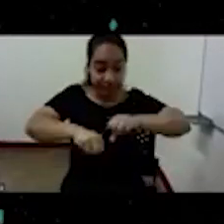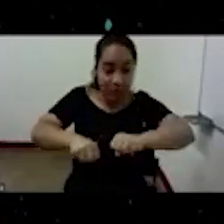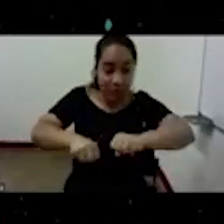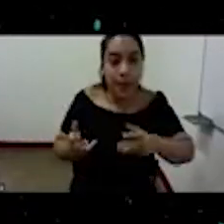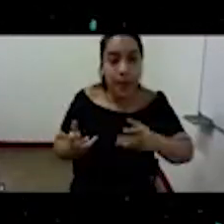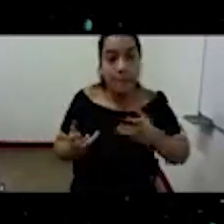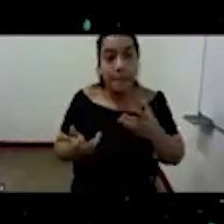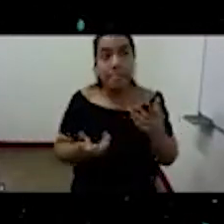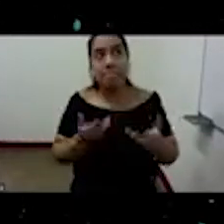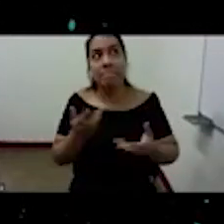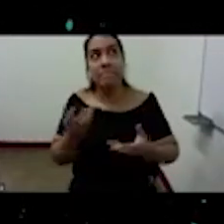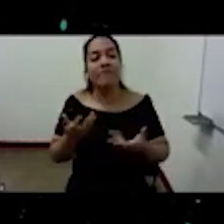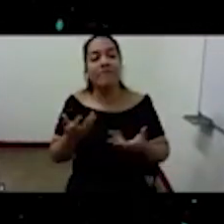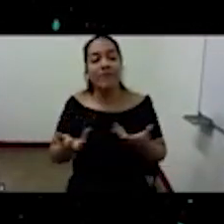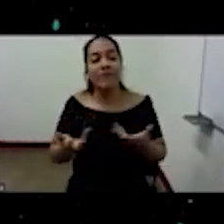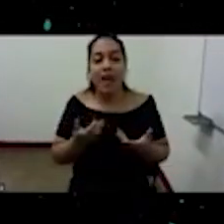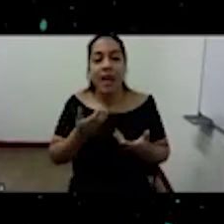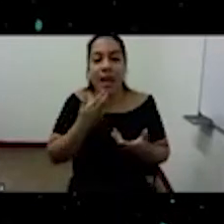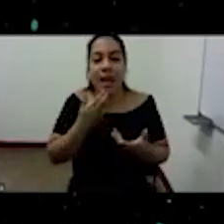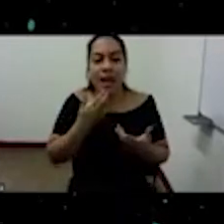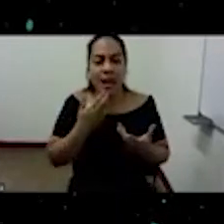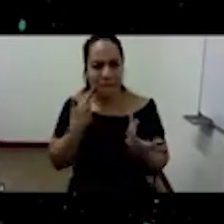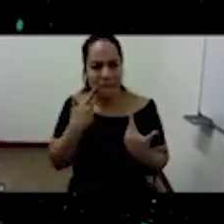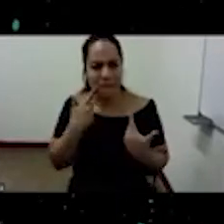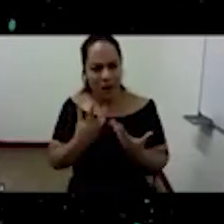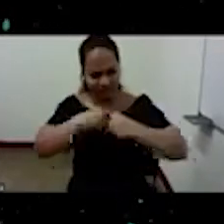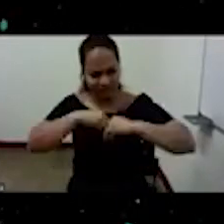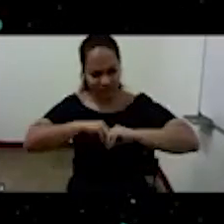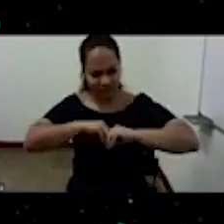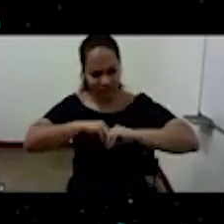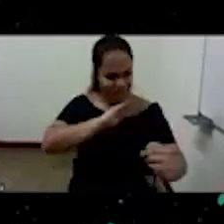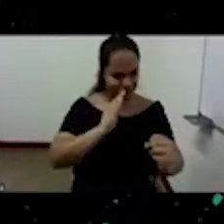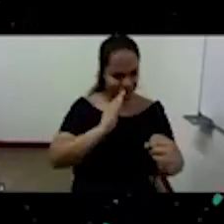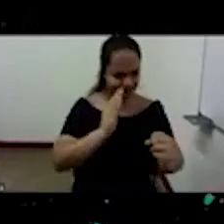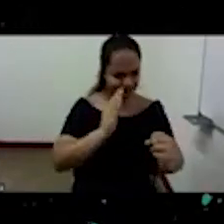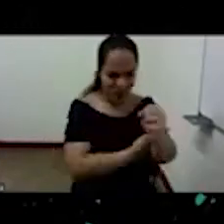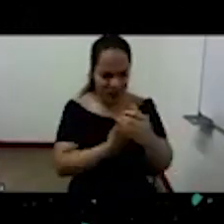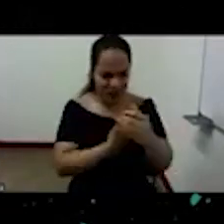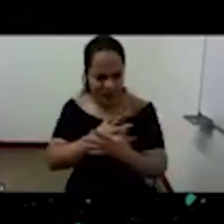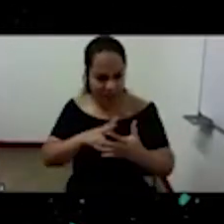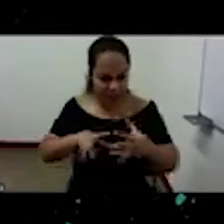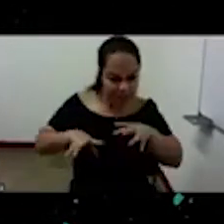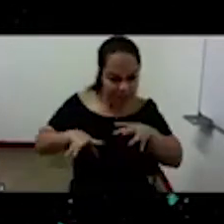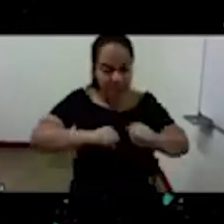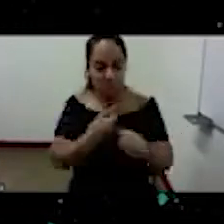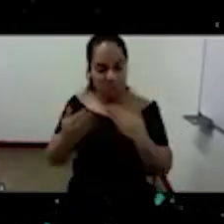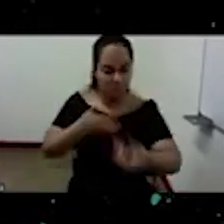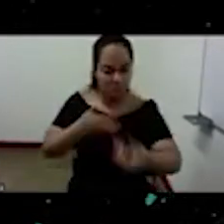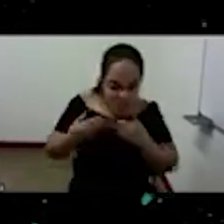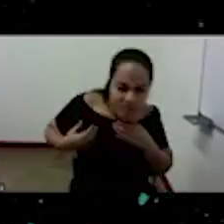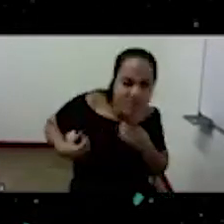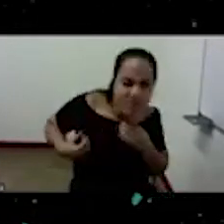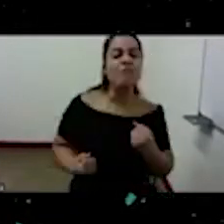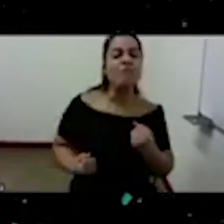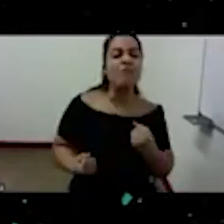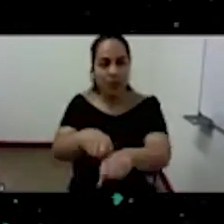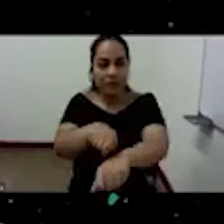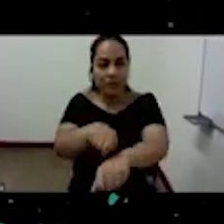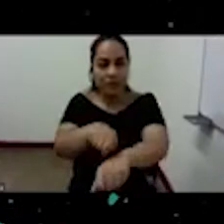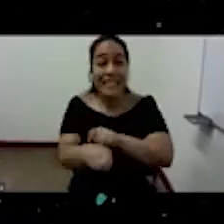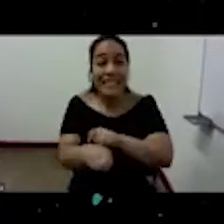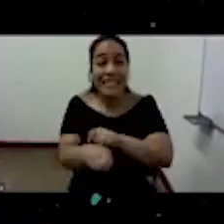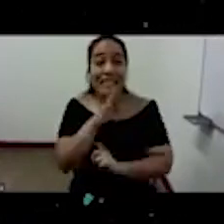llena de fuerza y de agresividad del pueblo blanco